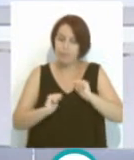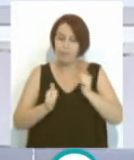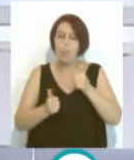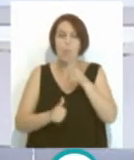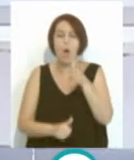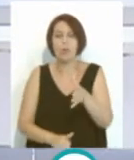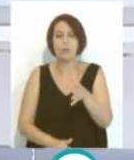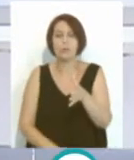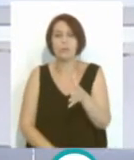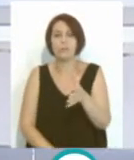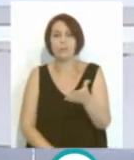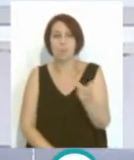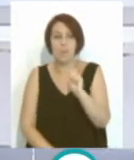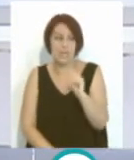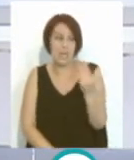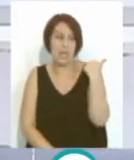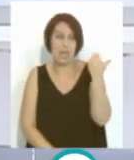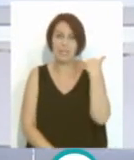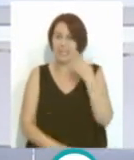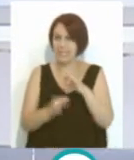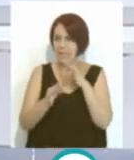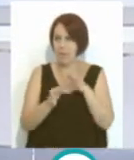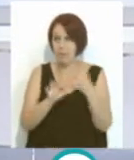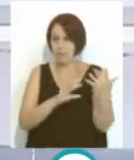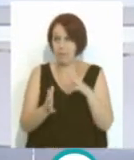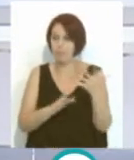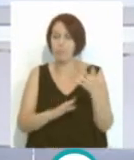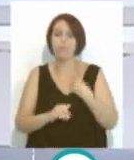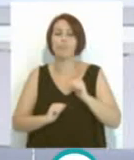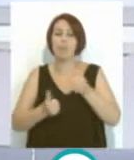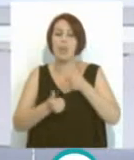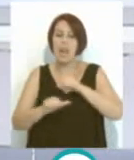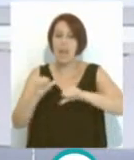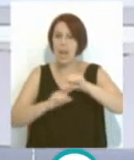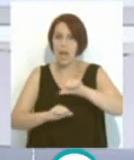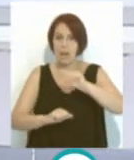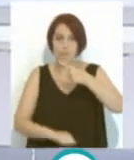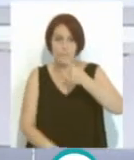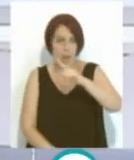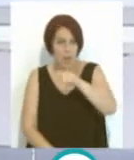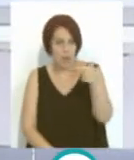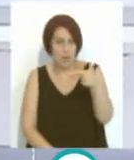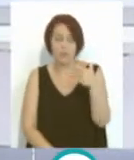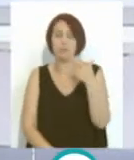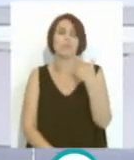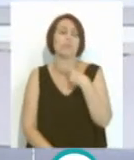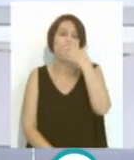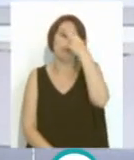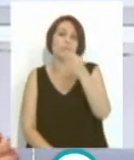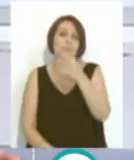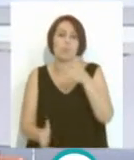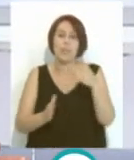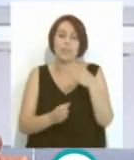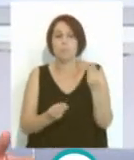hace ya unos meses, en el mes de septiembre, se comenzaba la liga en primera división. Y creo que fue un momento